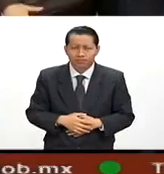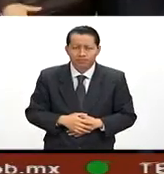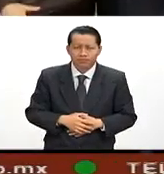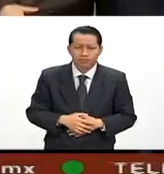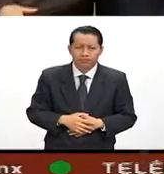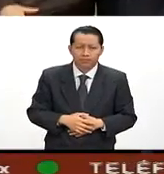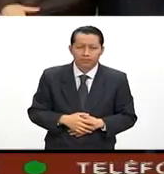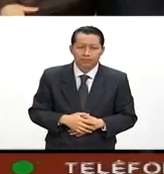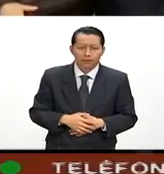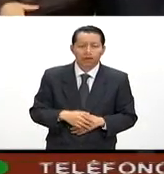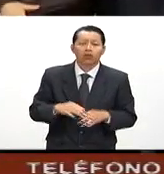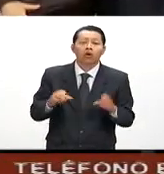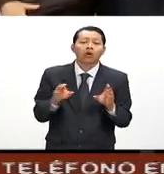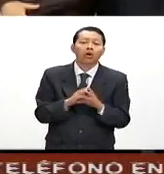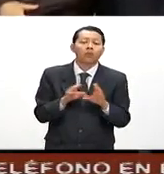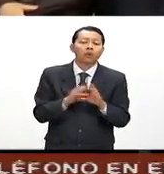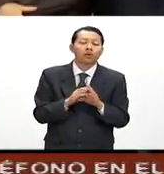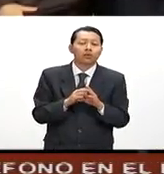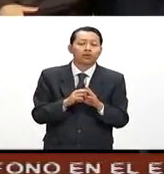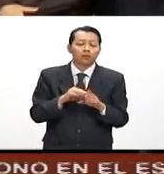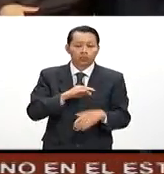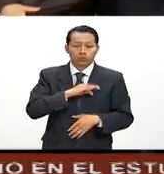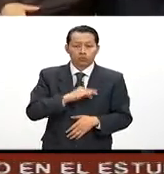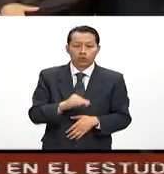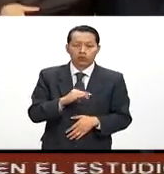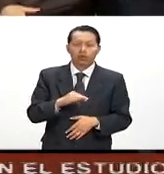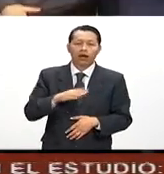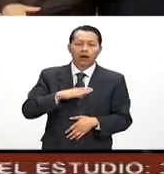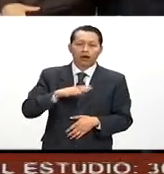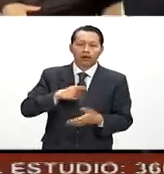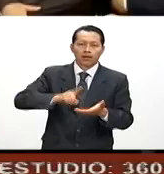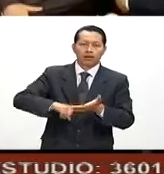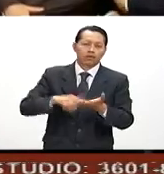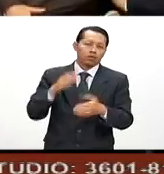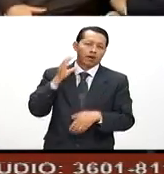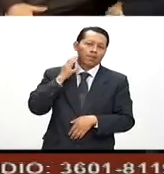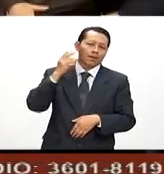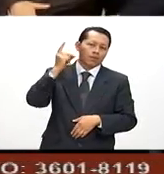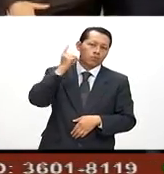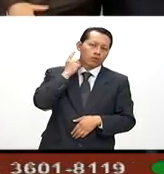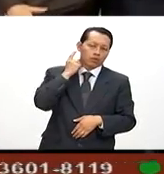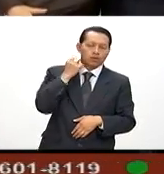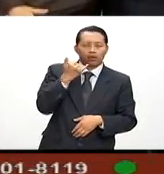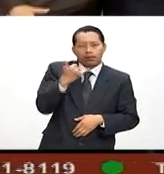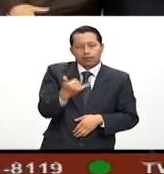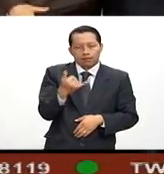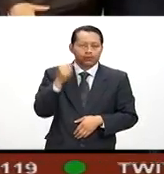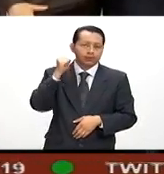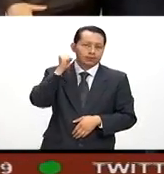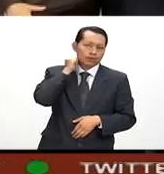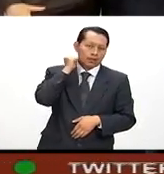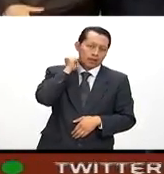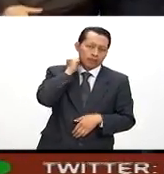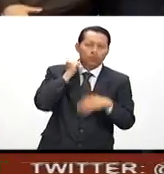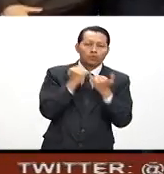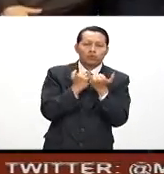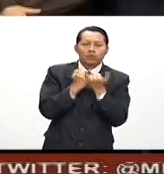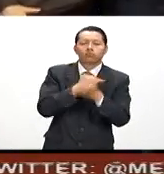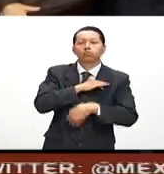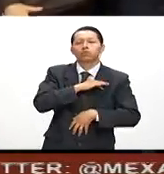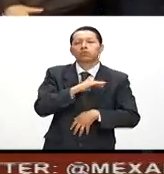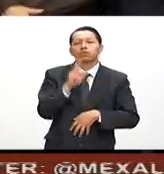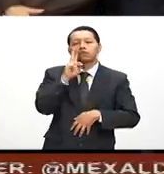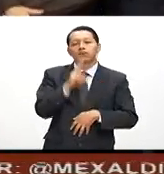Para que sea a través de nuestros legisladores en la Cámara de Diputados y de Senadores que se pueda dar